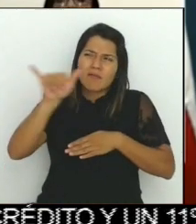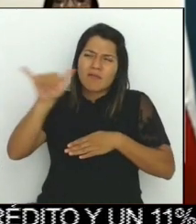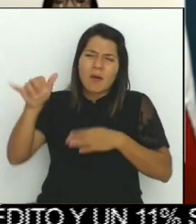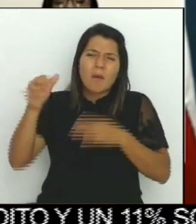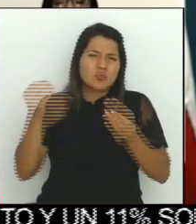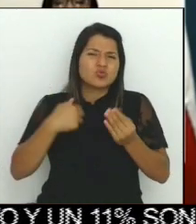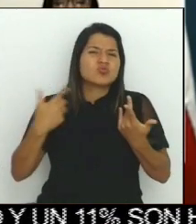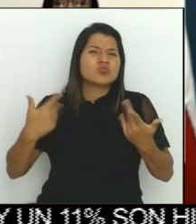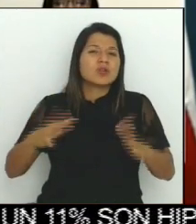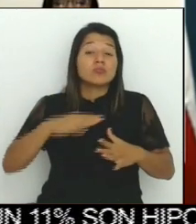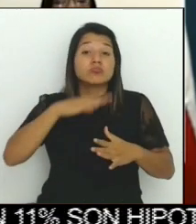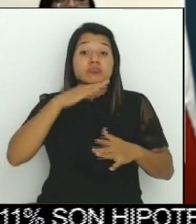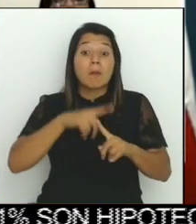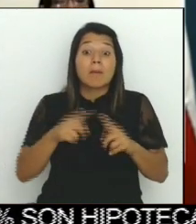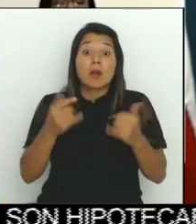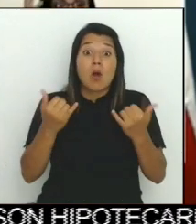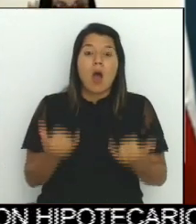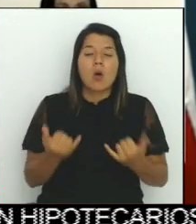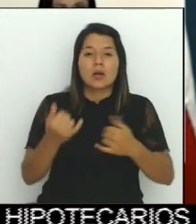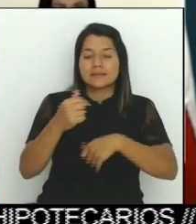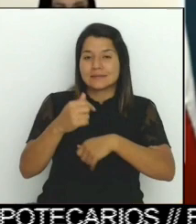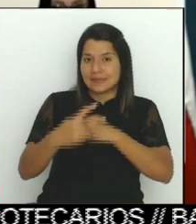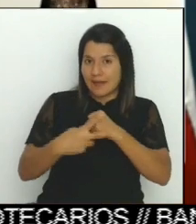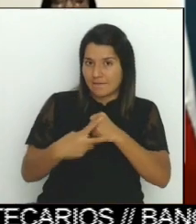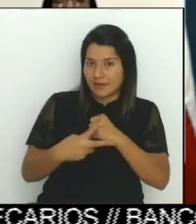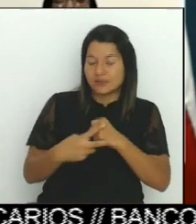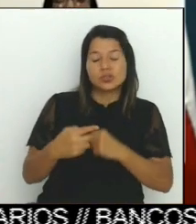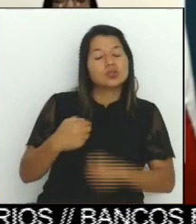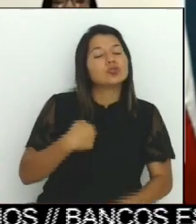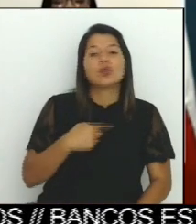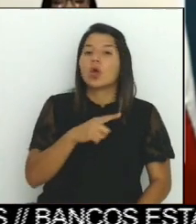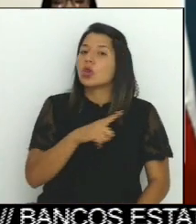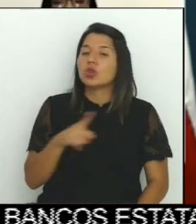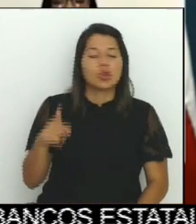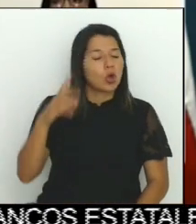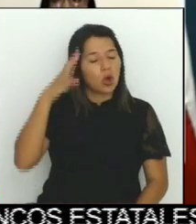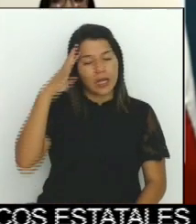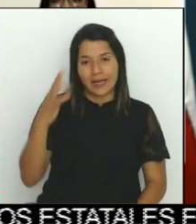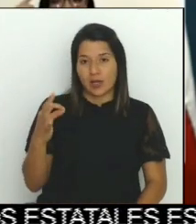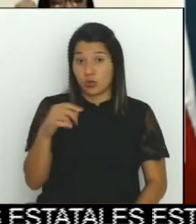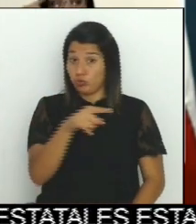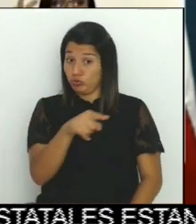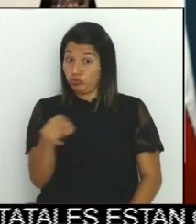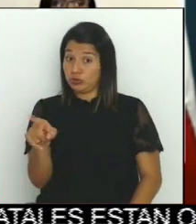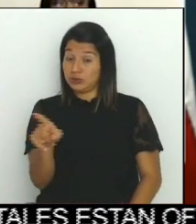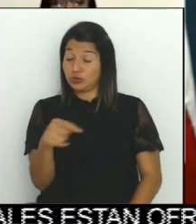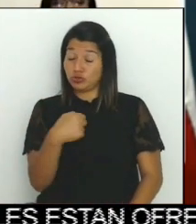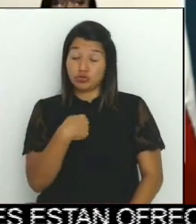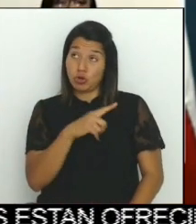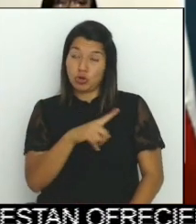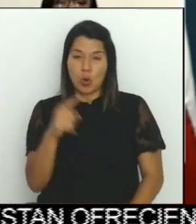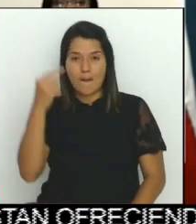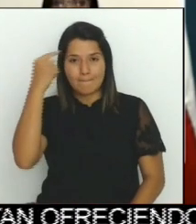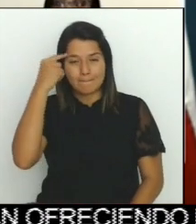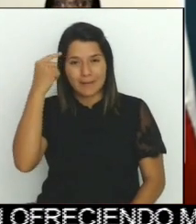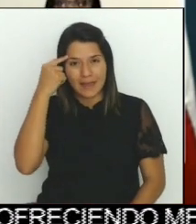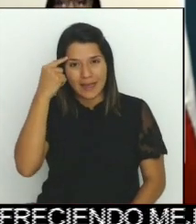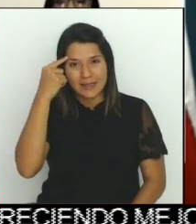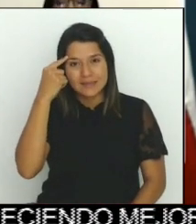no creo ni piense ni pienso que sea en el interés nacional